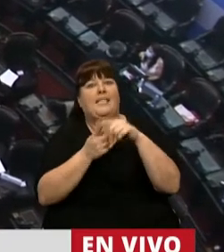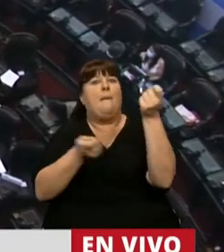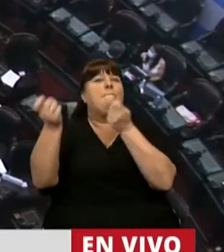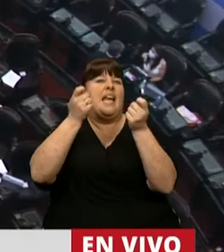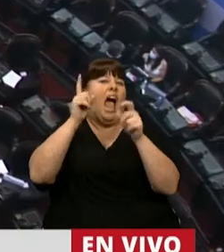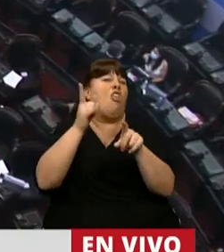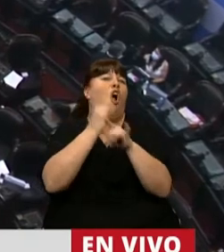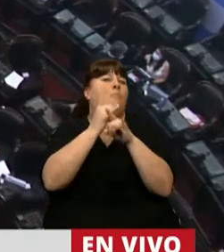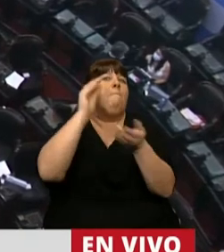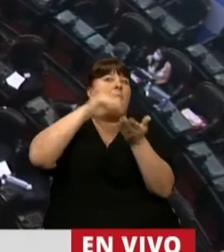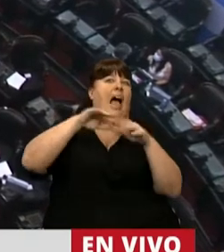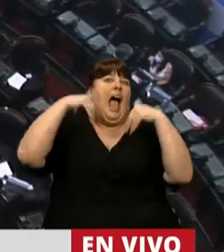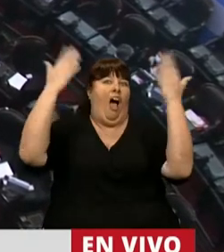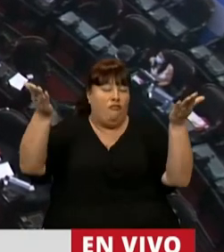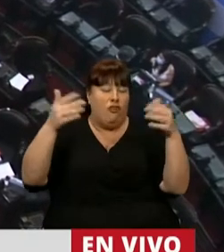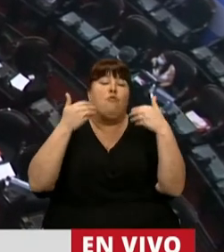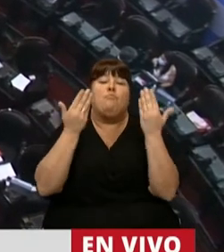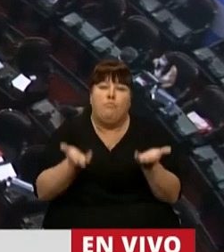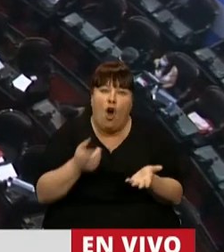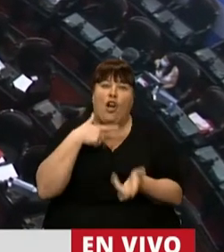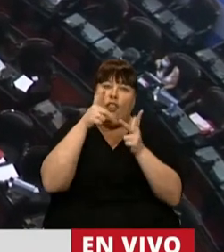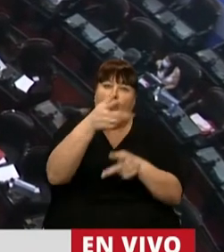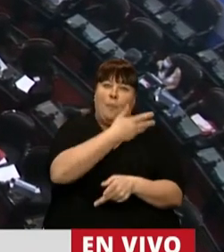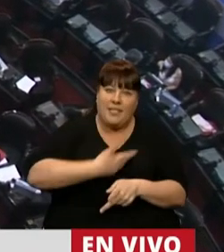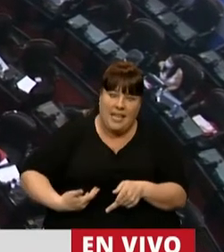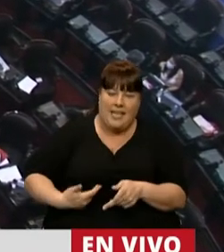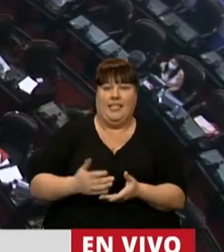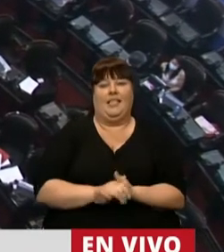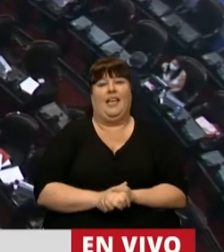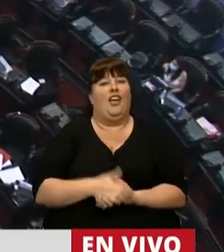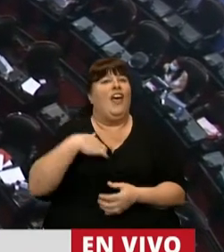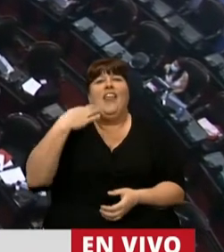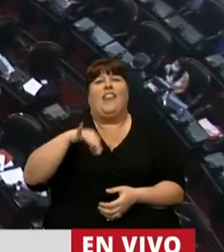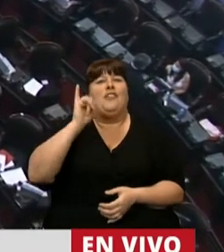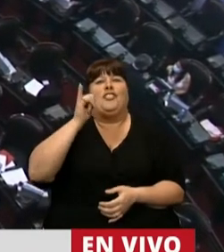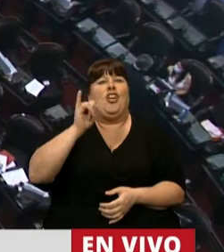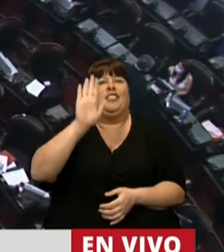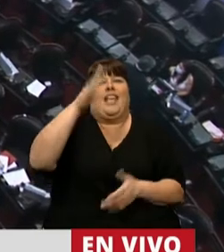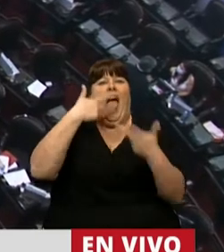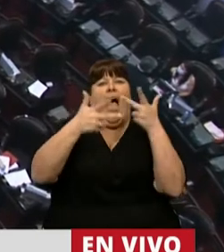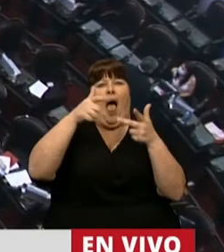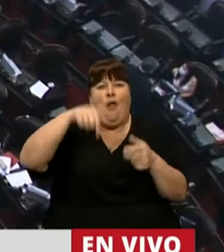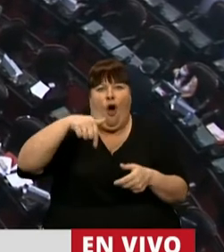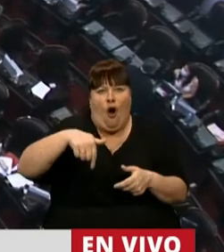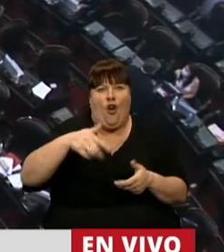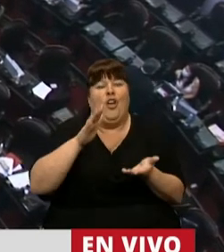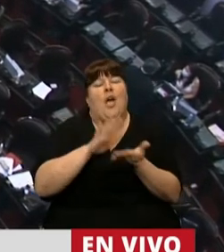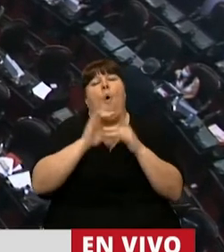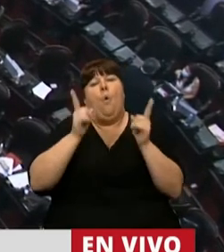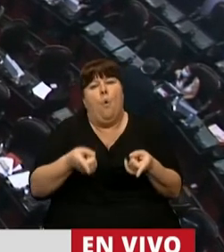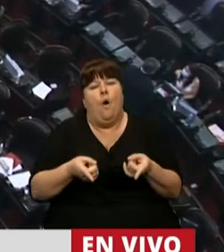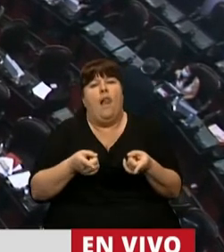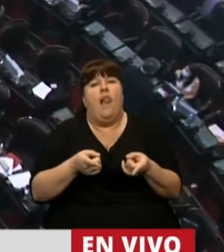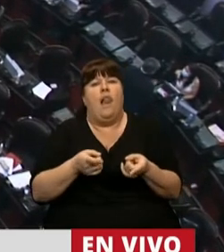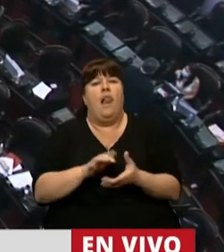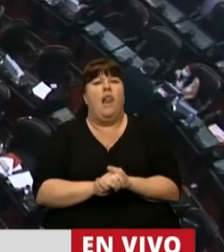mercados ya tradicionales. Es por eso, señor presidente, que no podía dejar pasar por alto en el día de hoy, pesar de